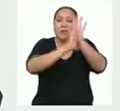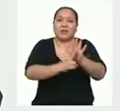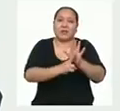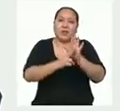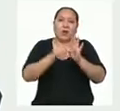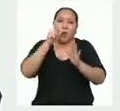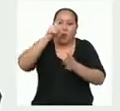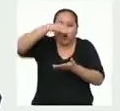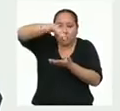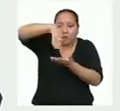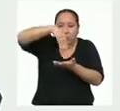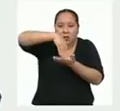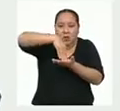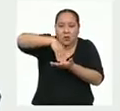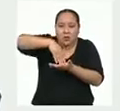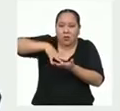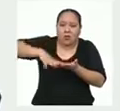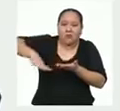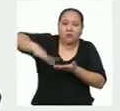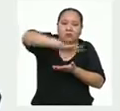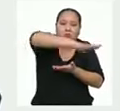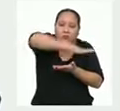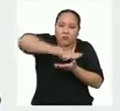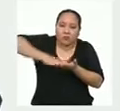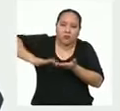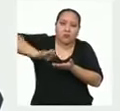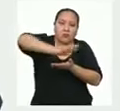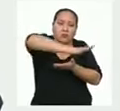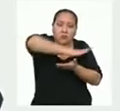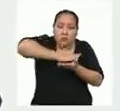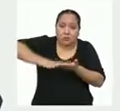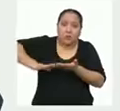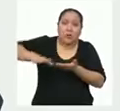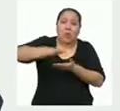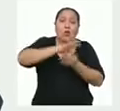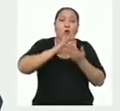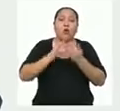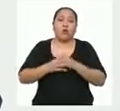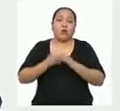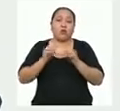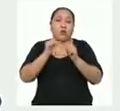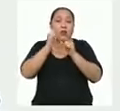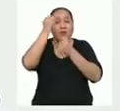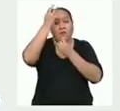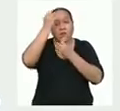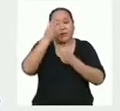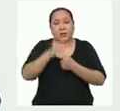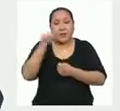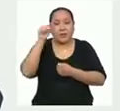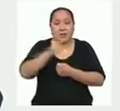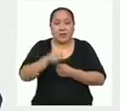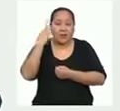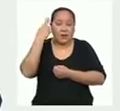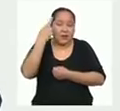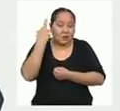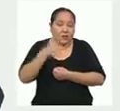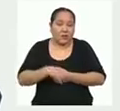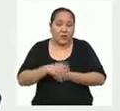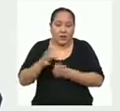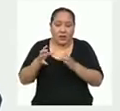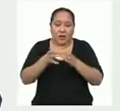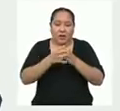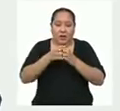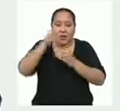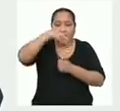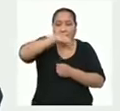un centro en torno al cual se encuentra ubicado el conjunto de los datos. Es por ello que la